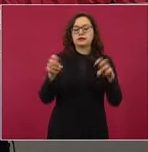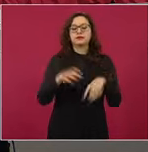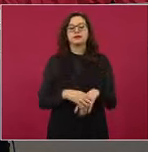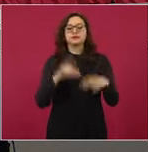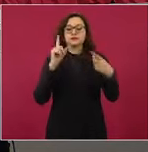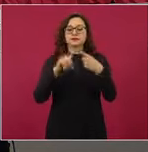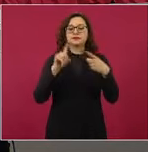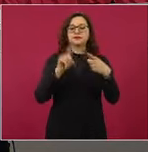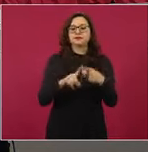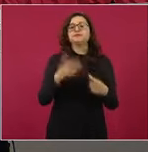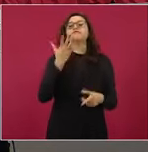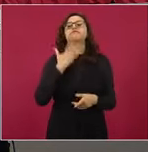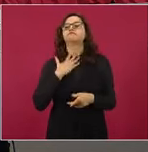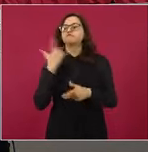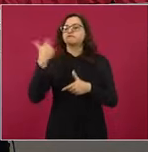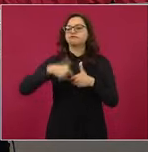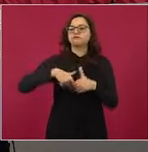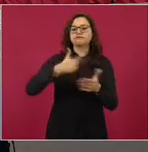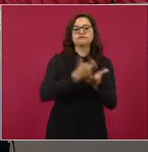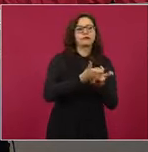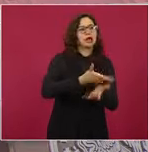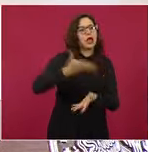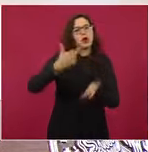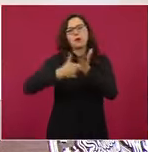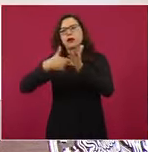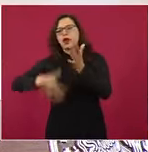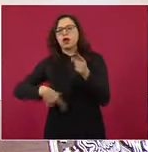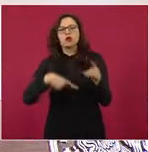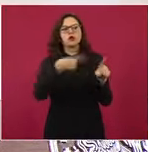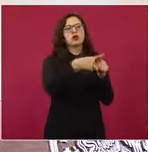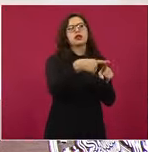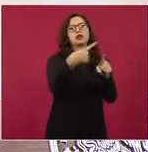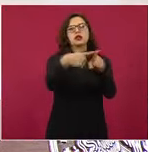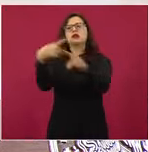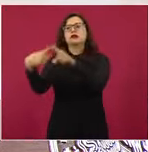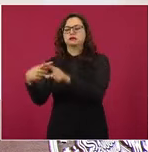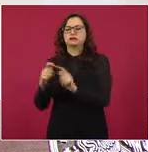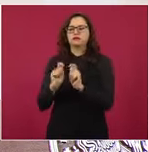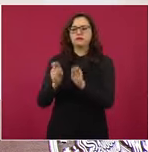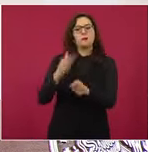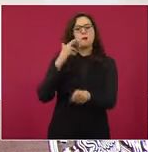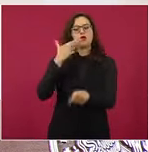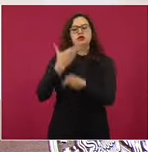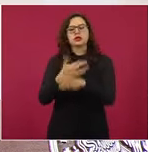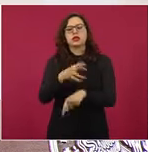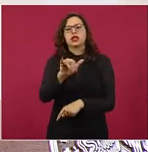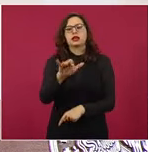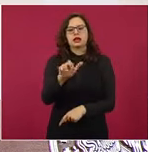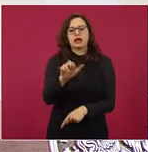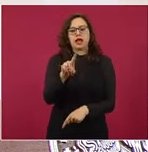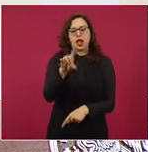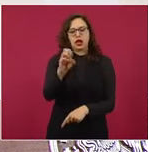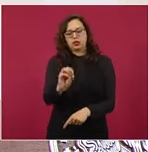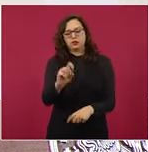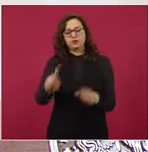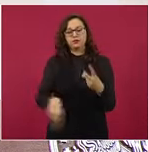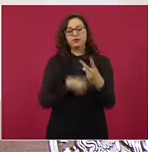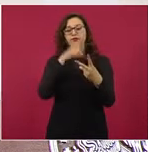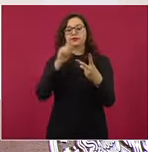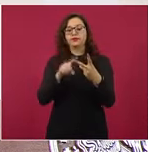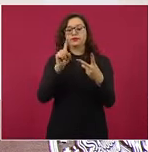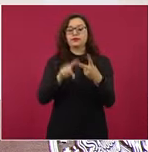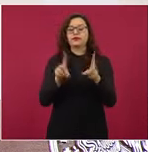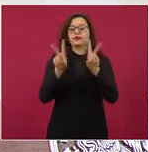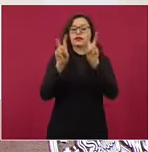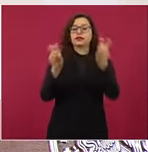precios con Ricardo Sheffield. Luego, un